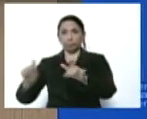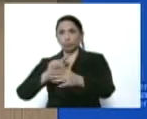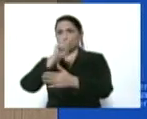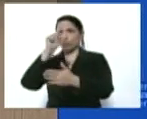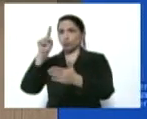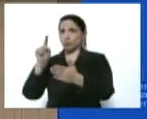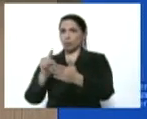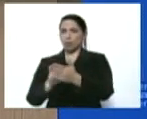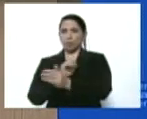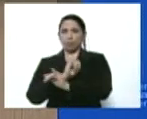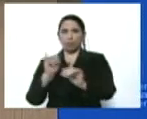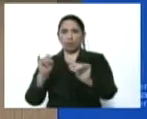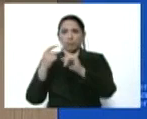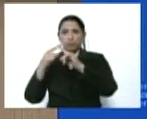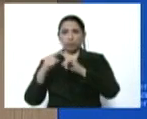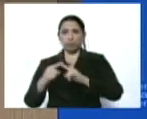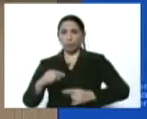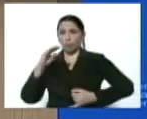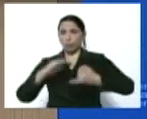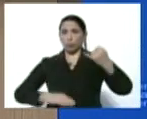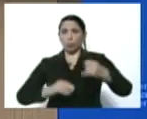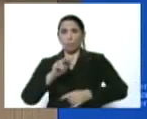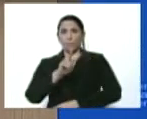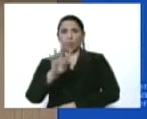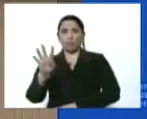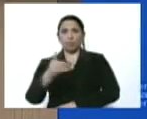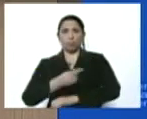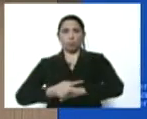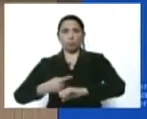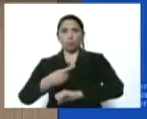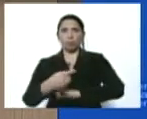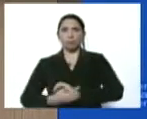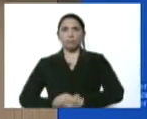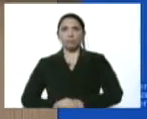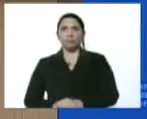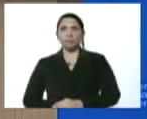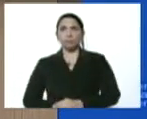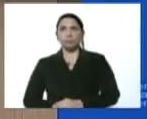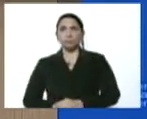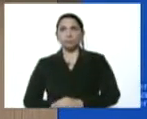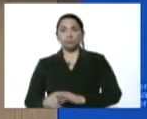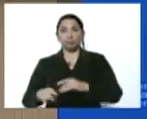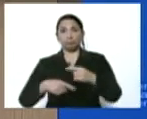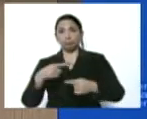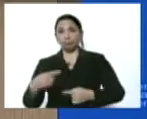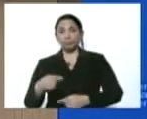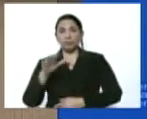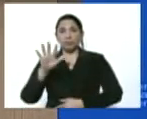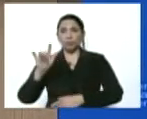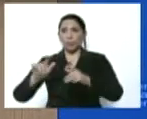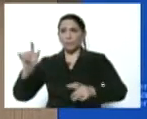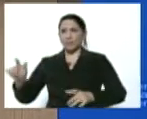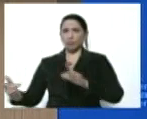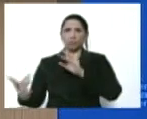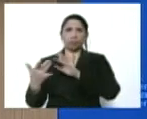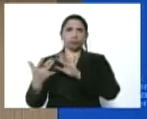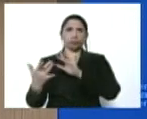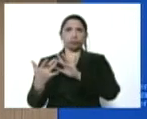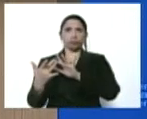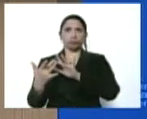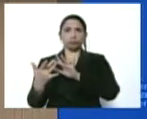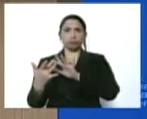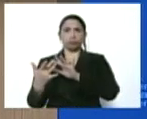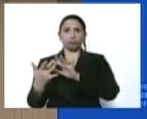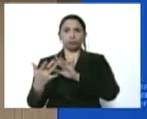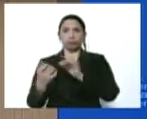que hemos registrado en las últimas 24 horas. Luego tenemos 5 casos de contacto de